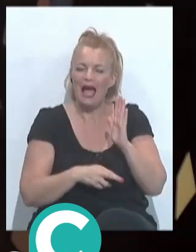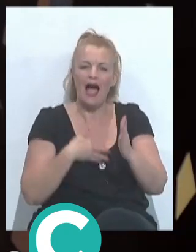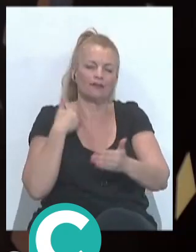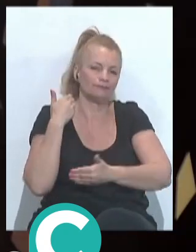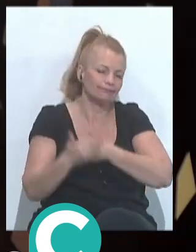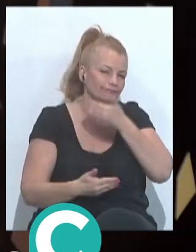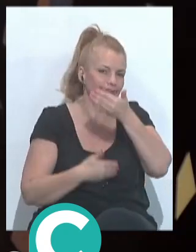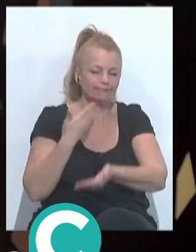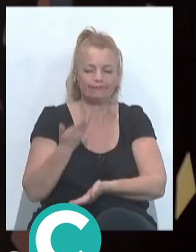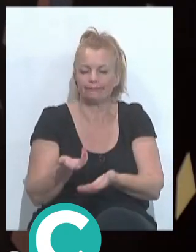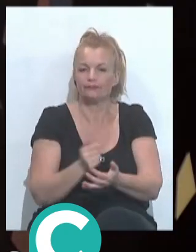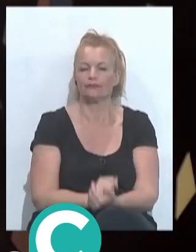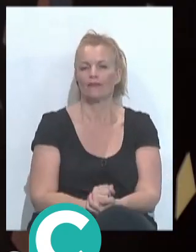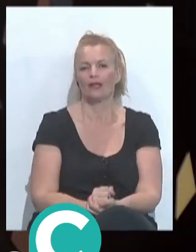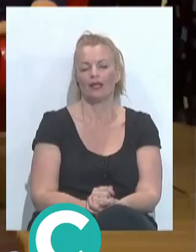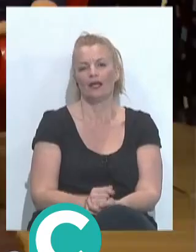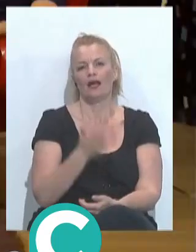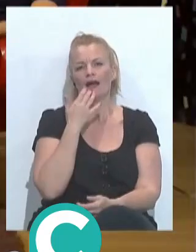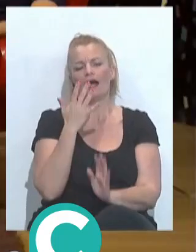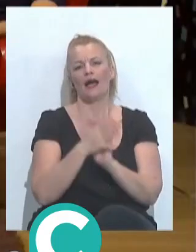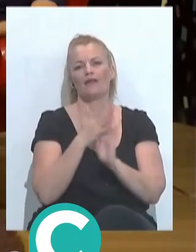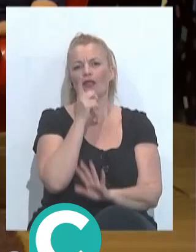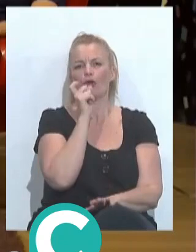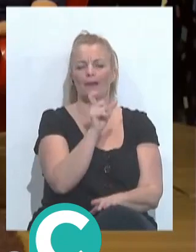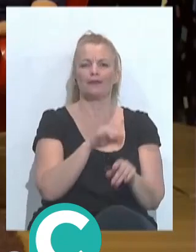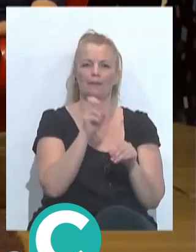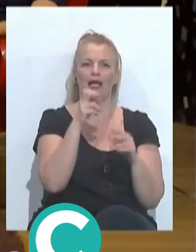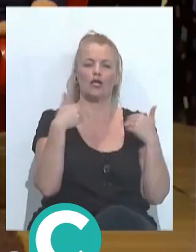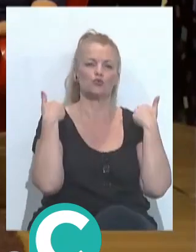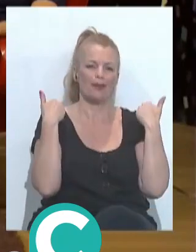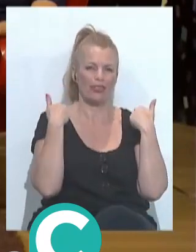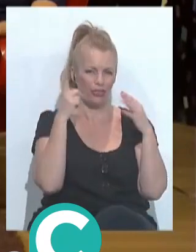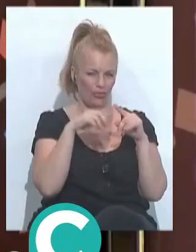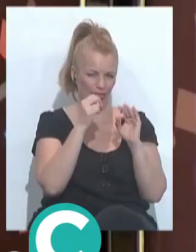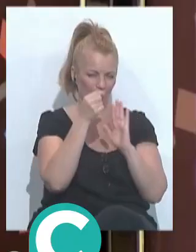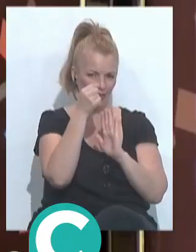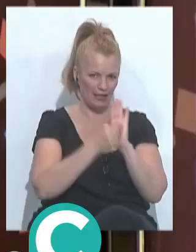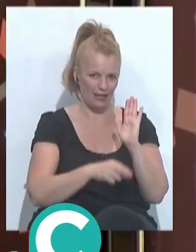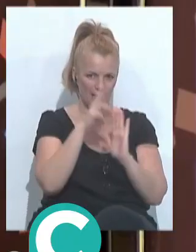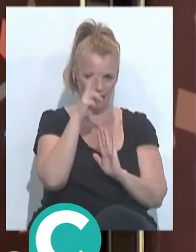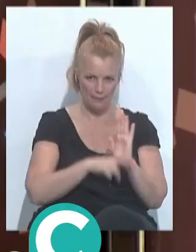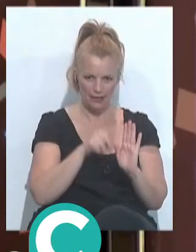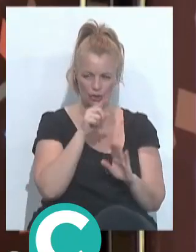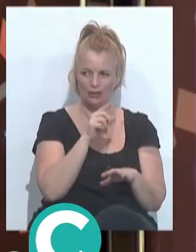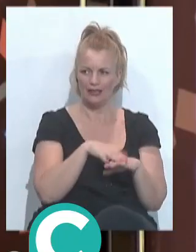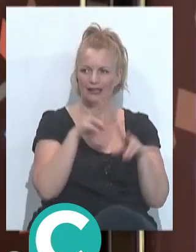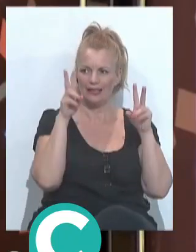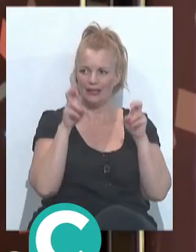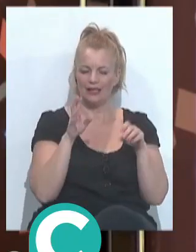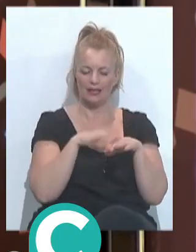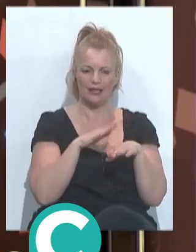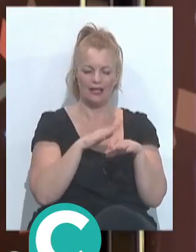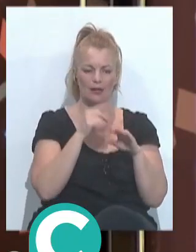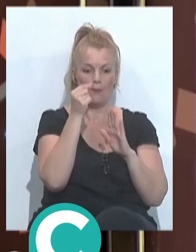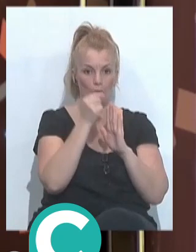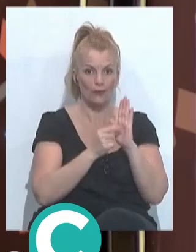el... Es que fíjate hablando de la palabra de lo del tema del suplicio que hablabas de las puntuaciones en el reglamento en el caso de que se produzca